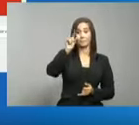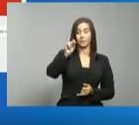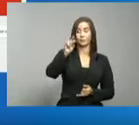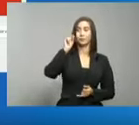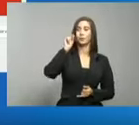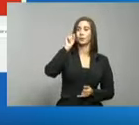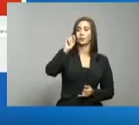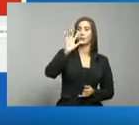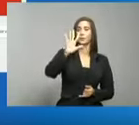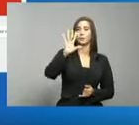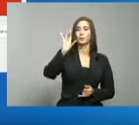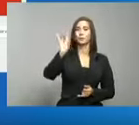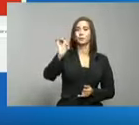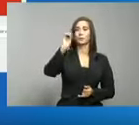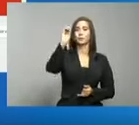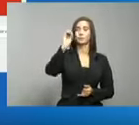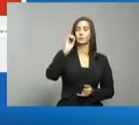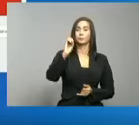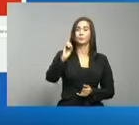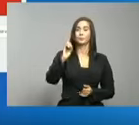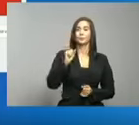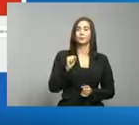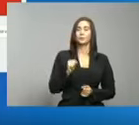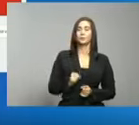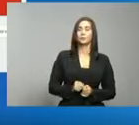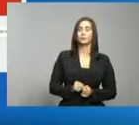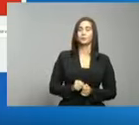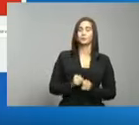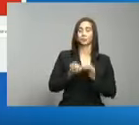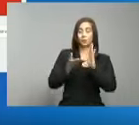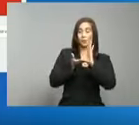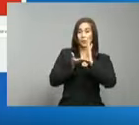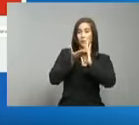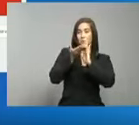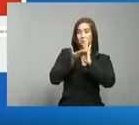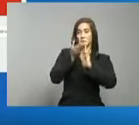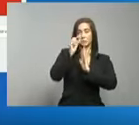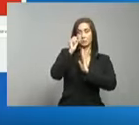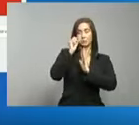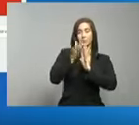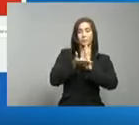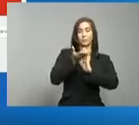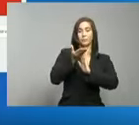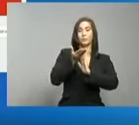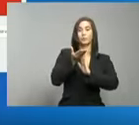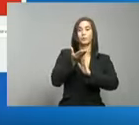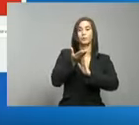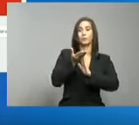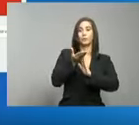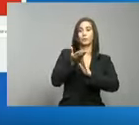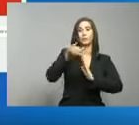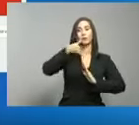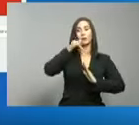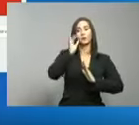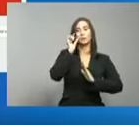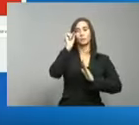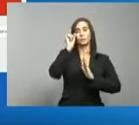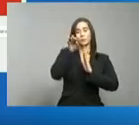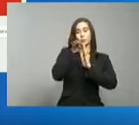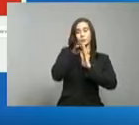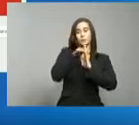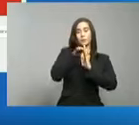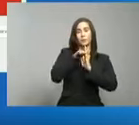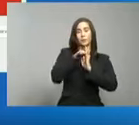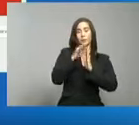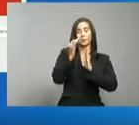.58%, habiendo subido ligeramente con relación al día de ayer, que